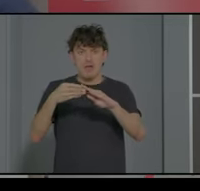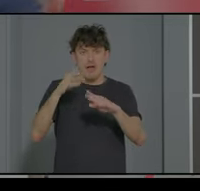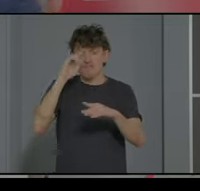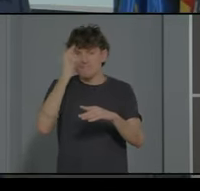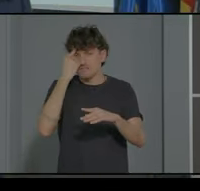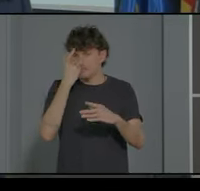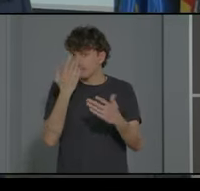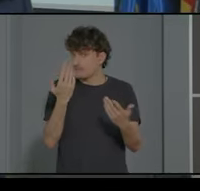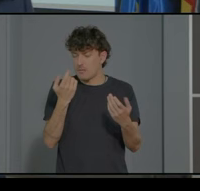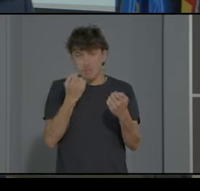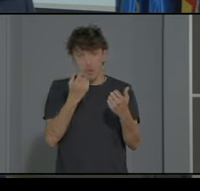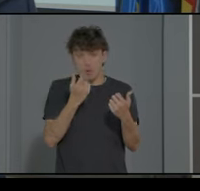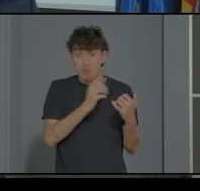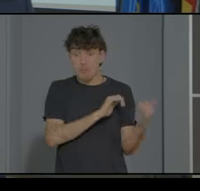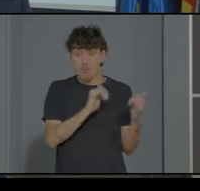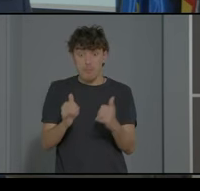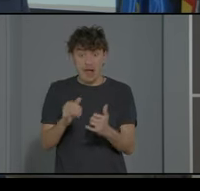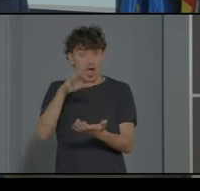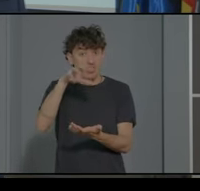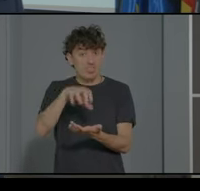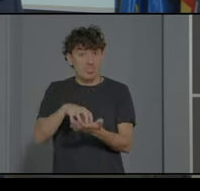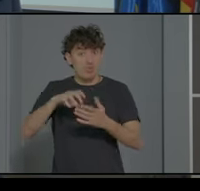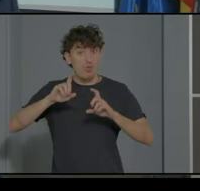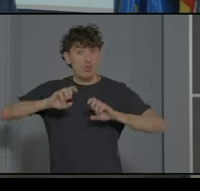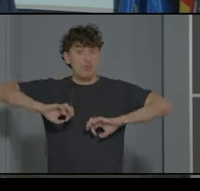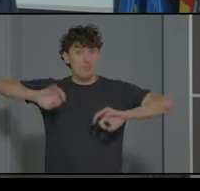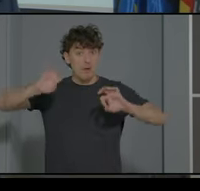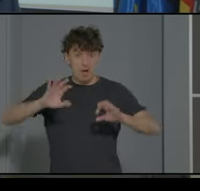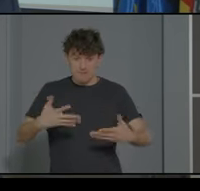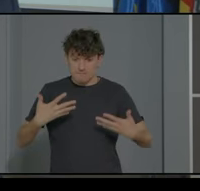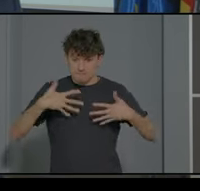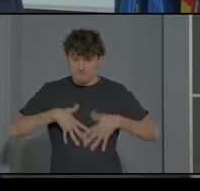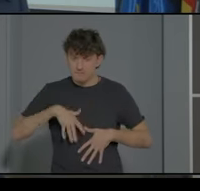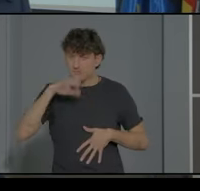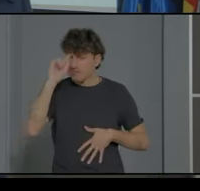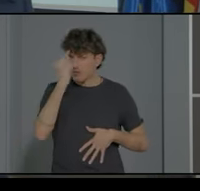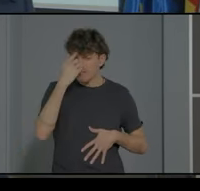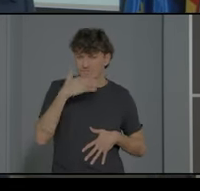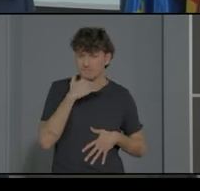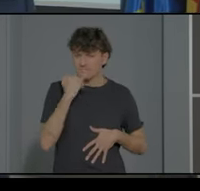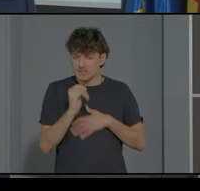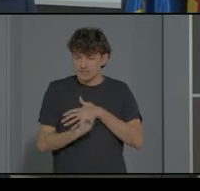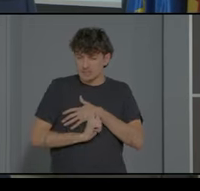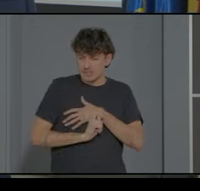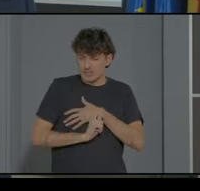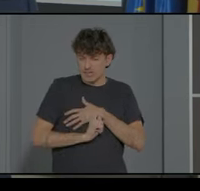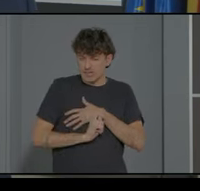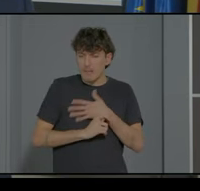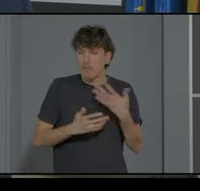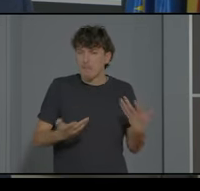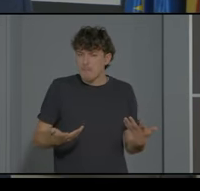llegan a los centros de educación especial, adquieren habilidades, estrategias y destrezas como para poder afrontar con garantías